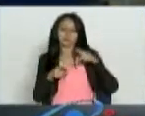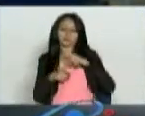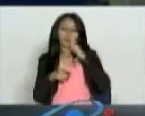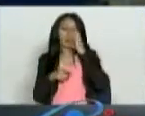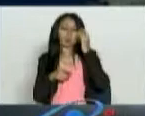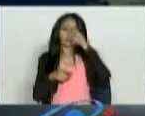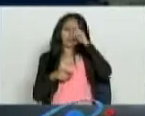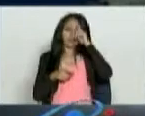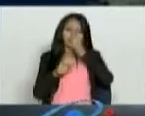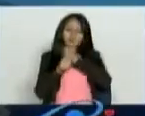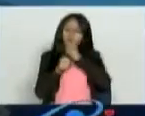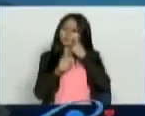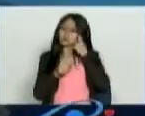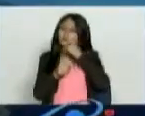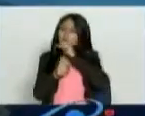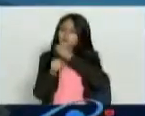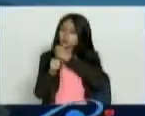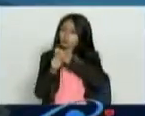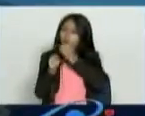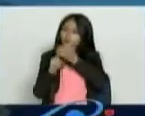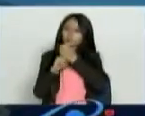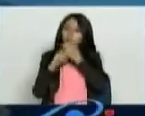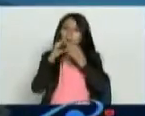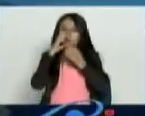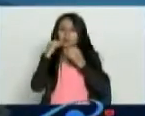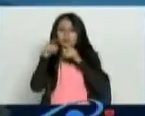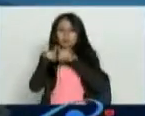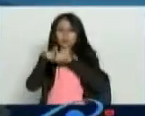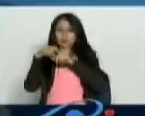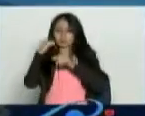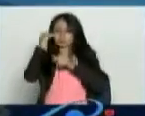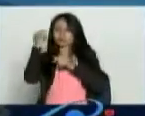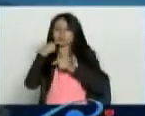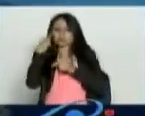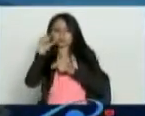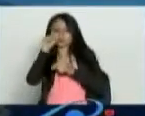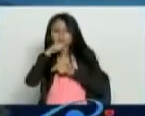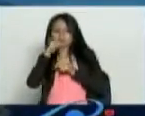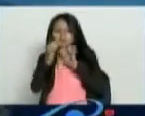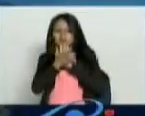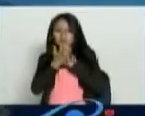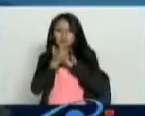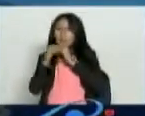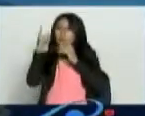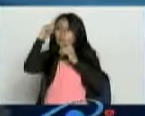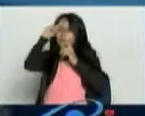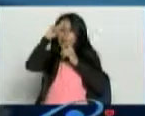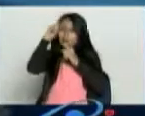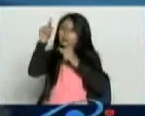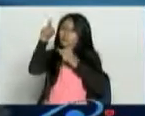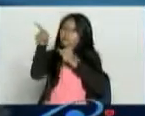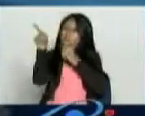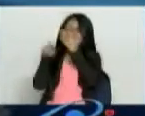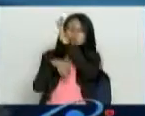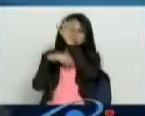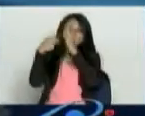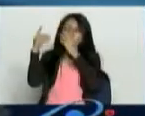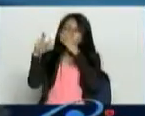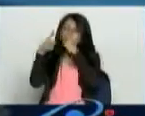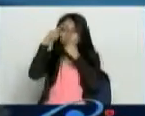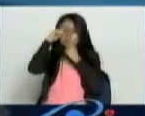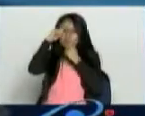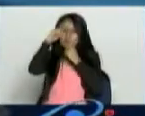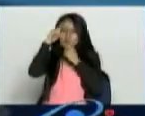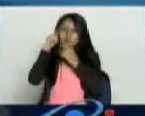preguntando si había trabajo. El hermano mayor le dijo, claro, use, mire, toda la madera que he almacenado y levante un